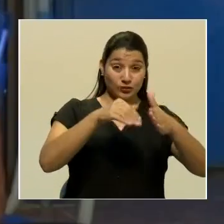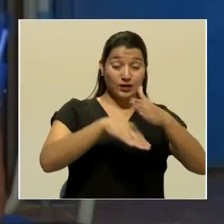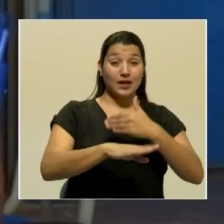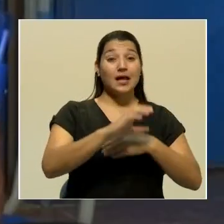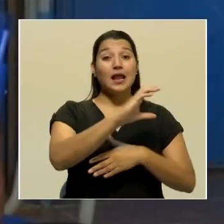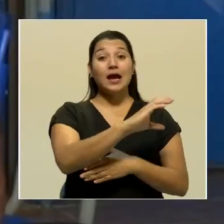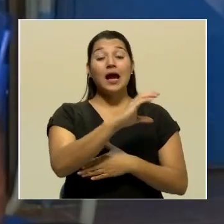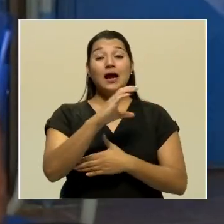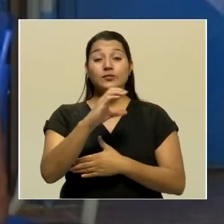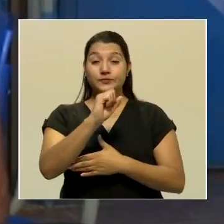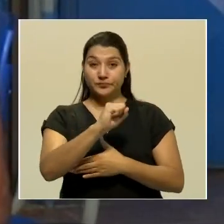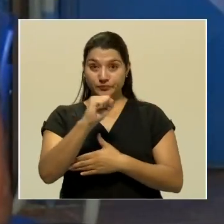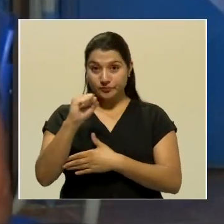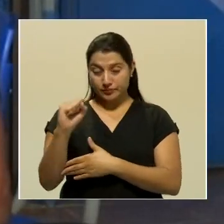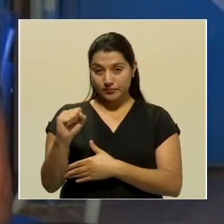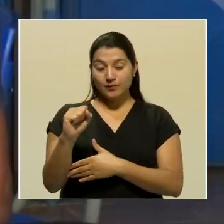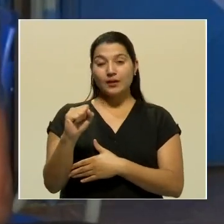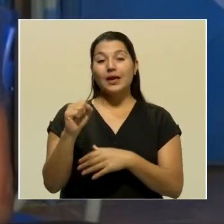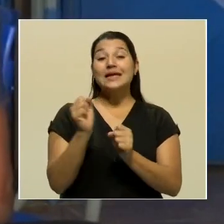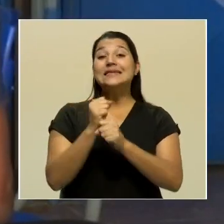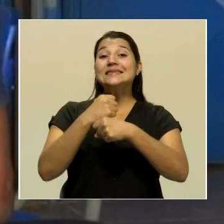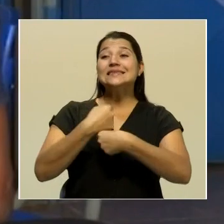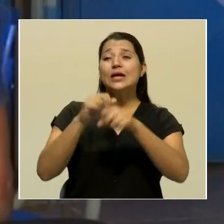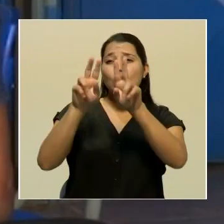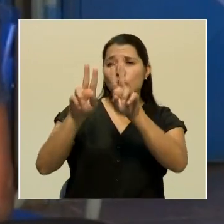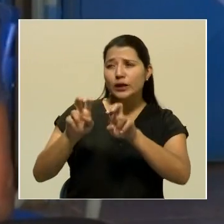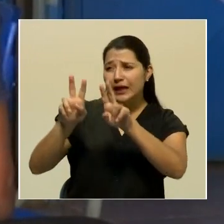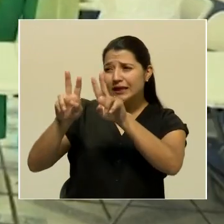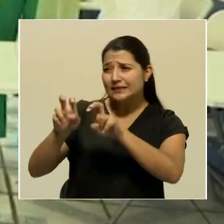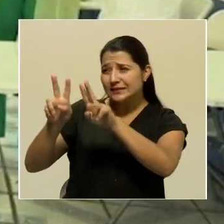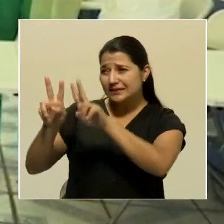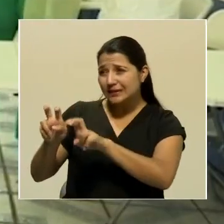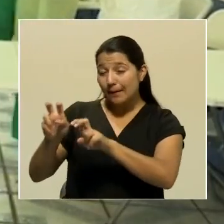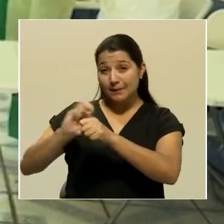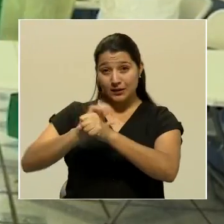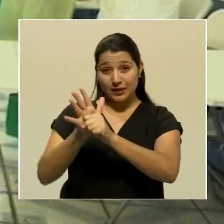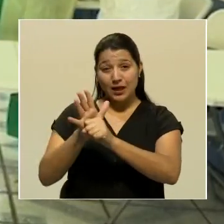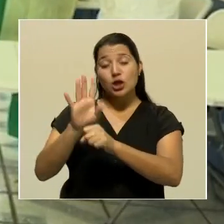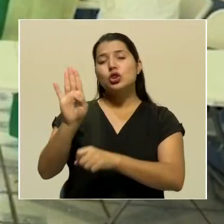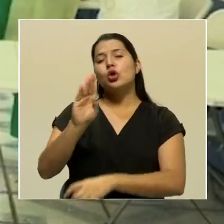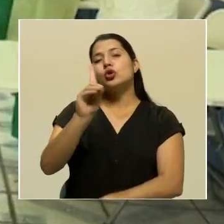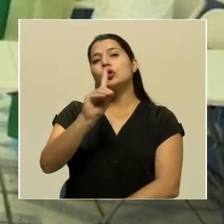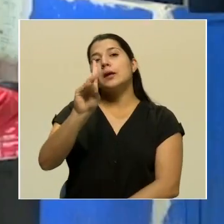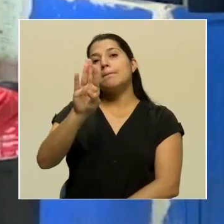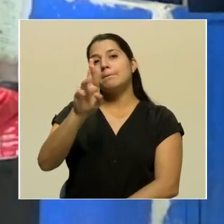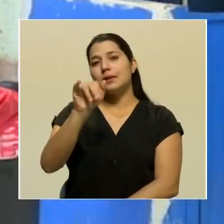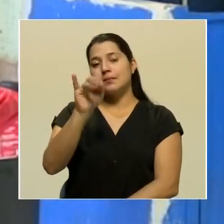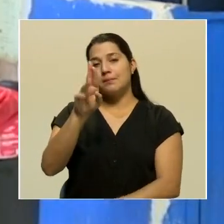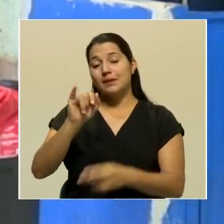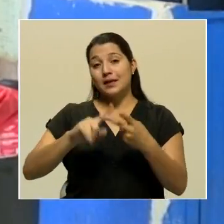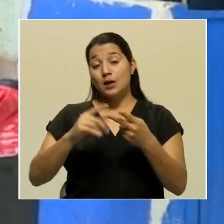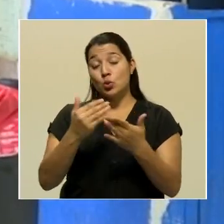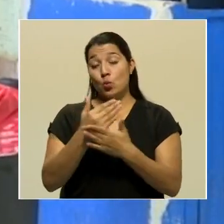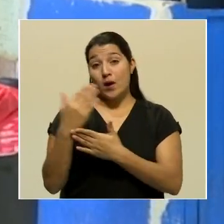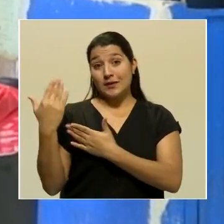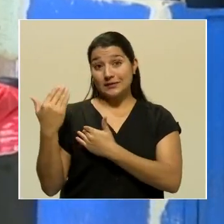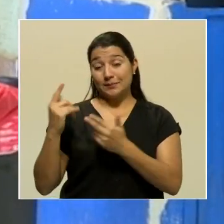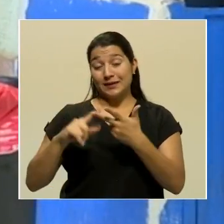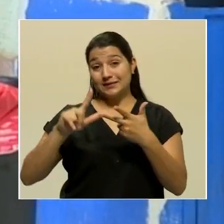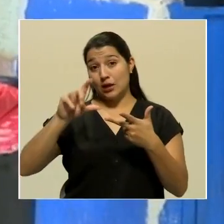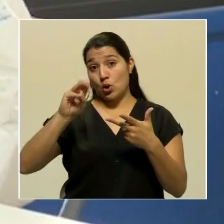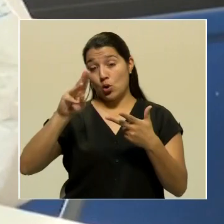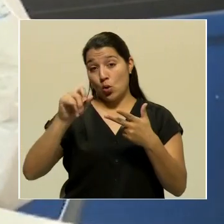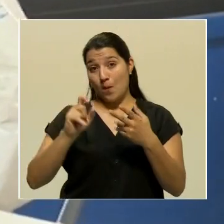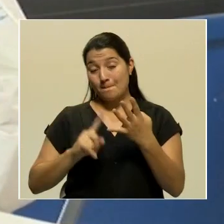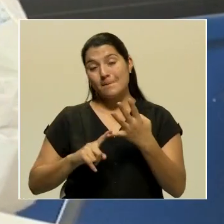Costarricense del Seguro Social hicieron testeos en las comunidades de Bribri, Nueva Esperanza, Lomas, Rincón Grande y Metrópolis